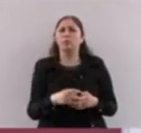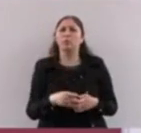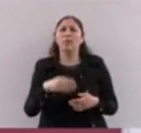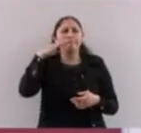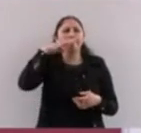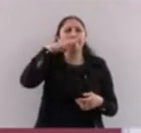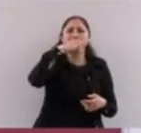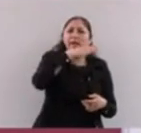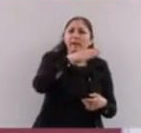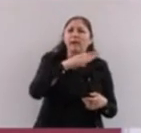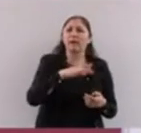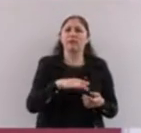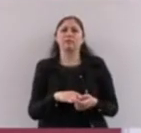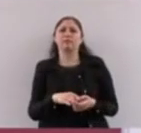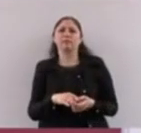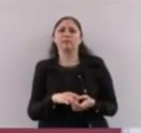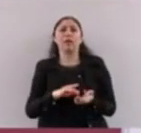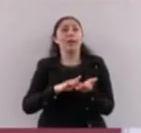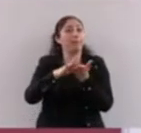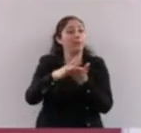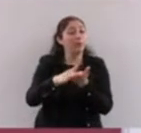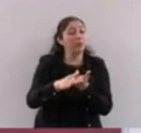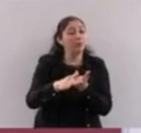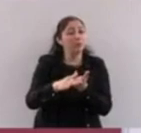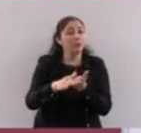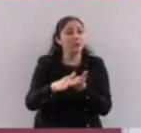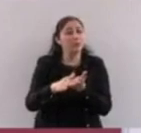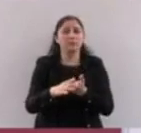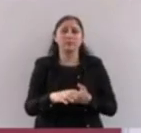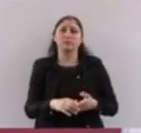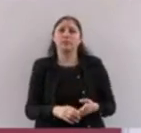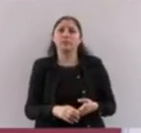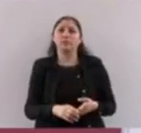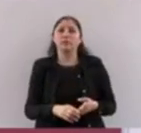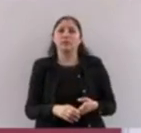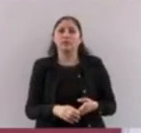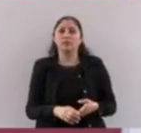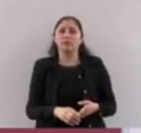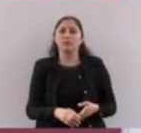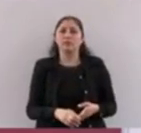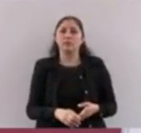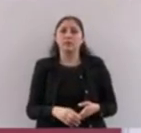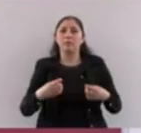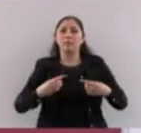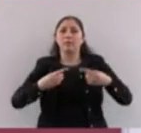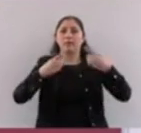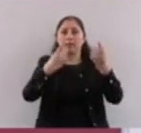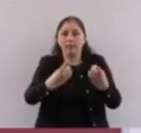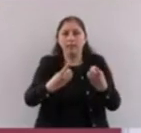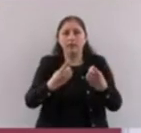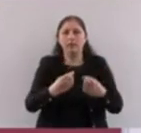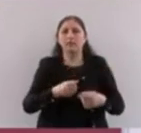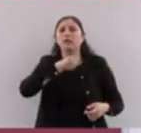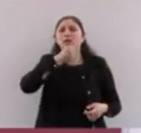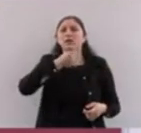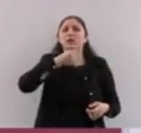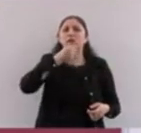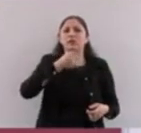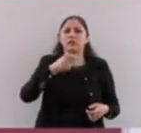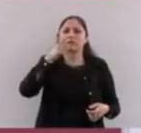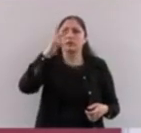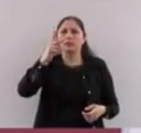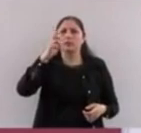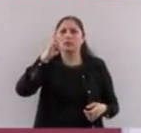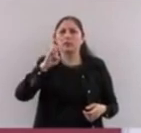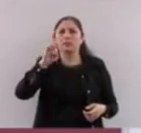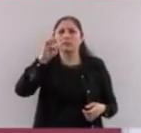No es un apoyo simple, es una pensión. ¿Qué diferencia hay? Que esta pensión ya